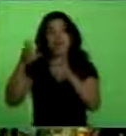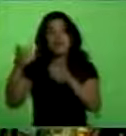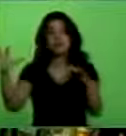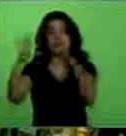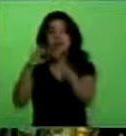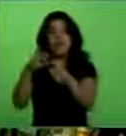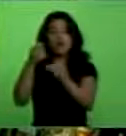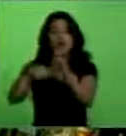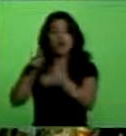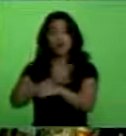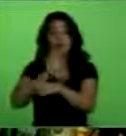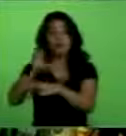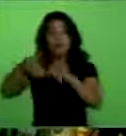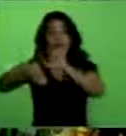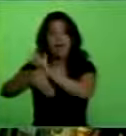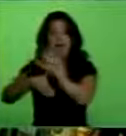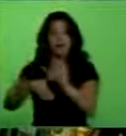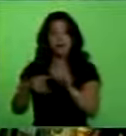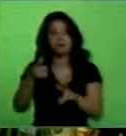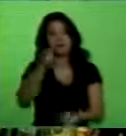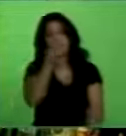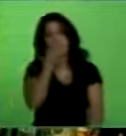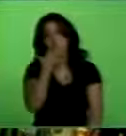hermosura, si lo soñamos y lo pensamos.